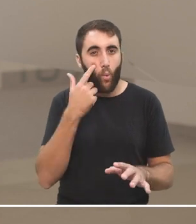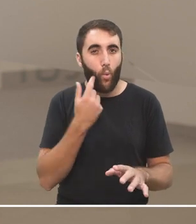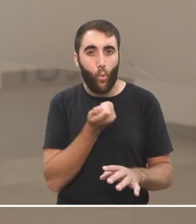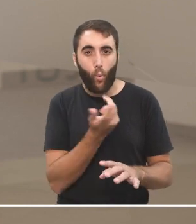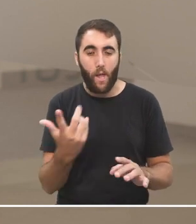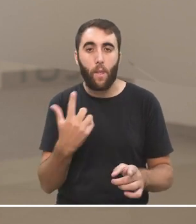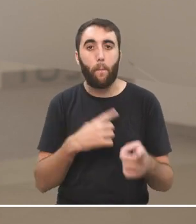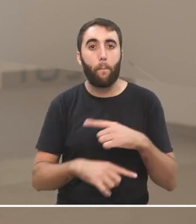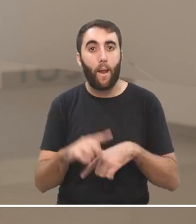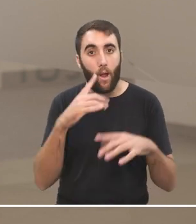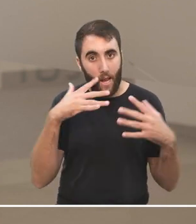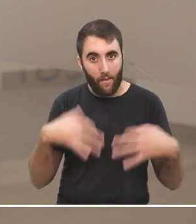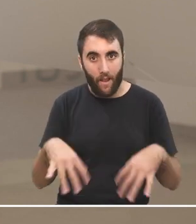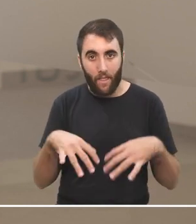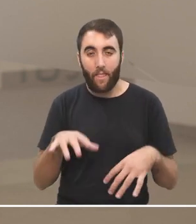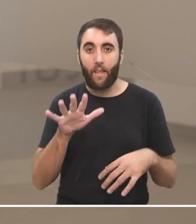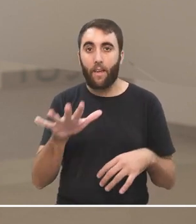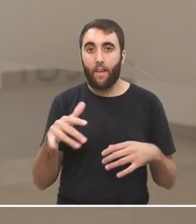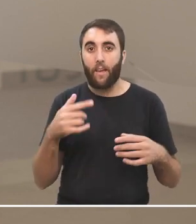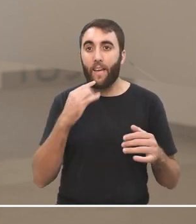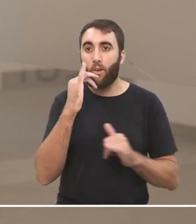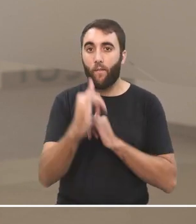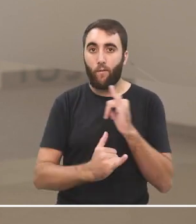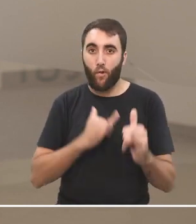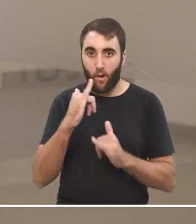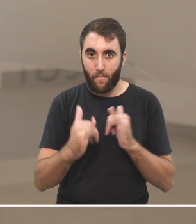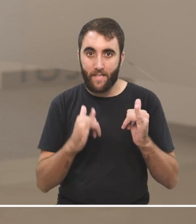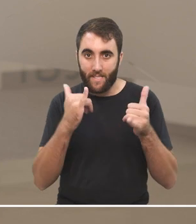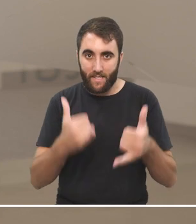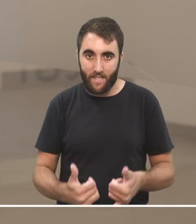que realmente se informa,